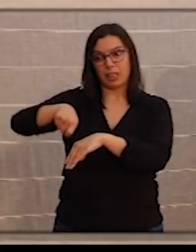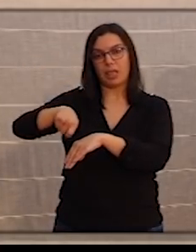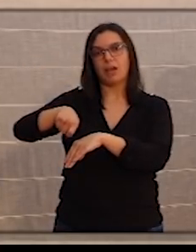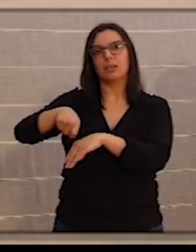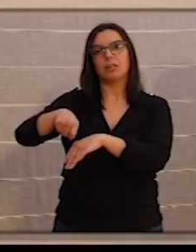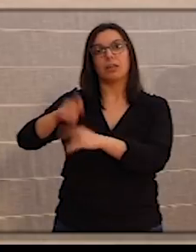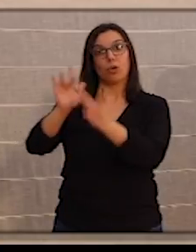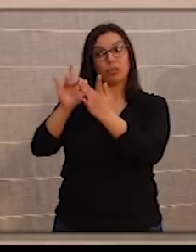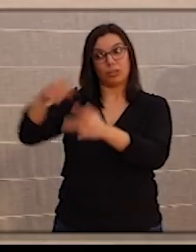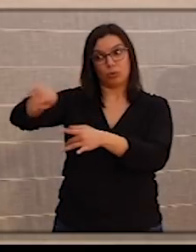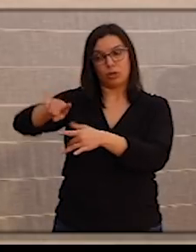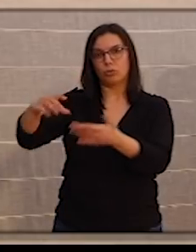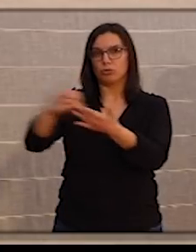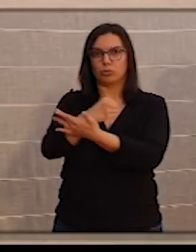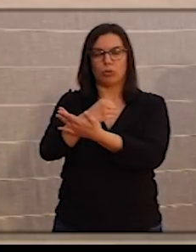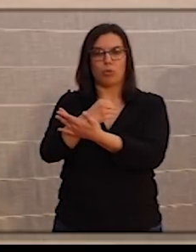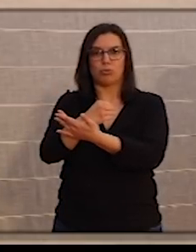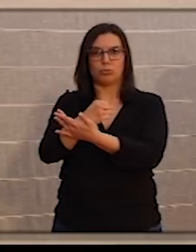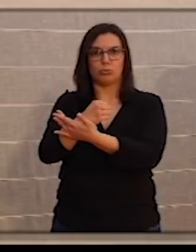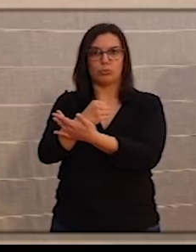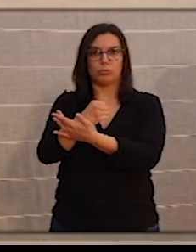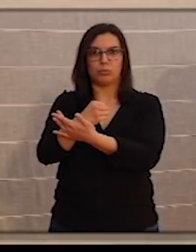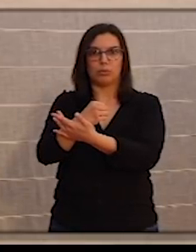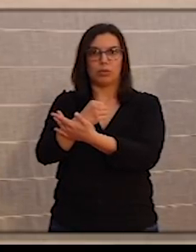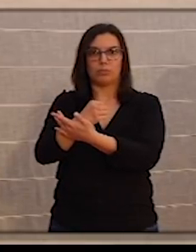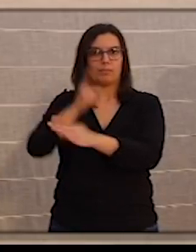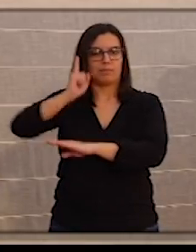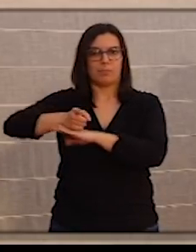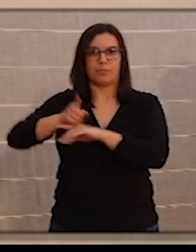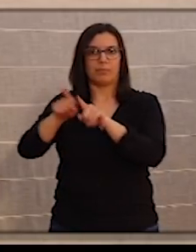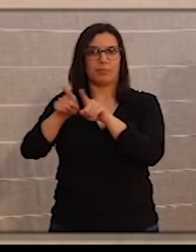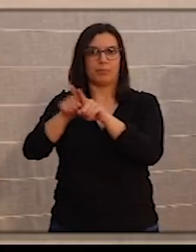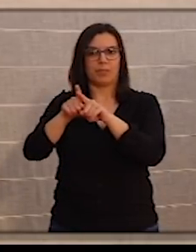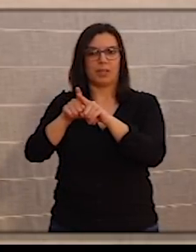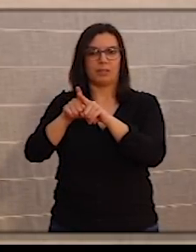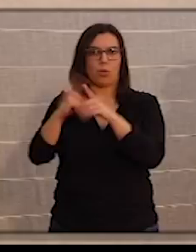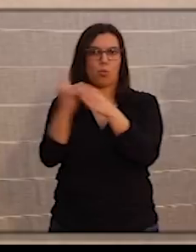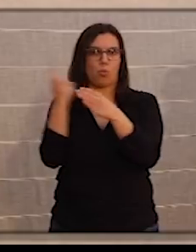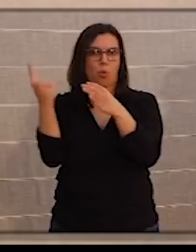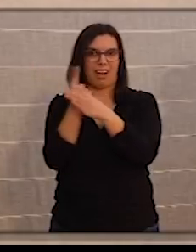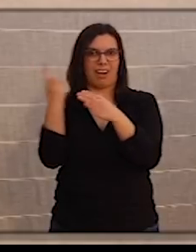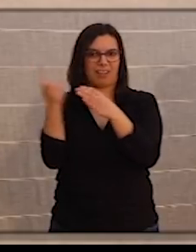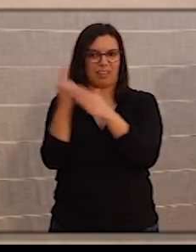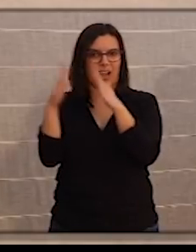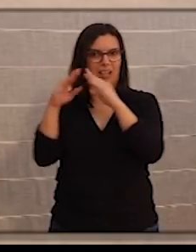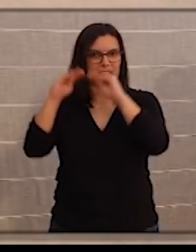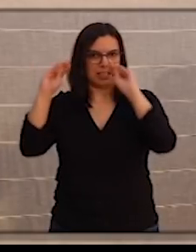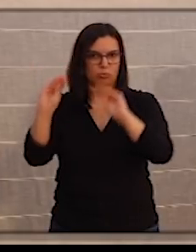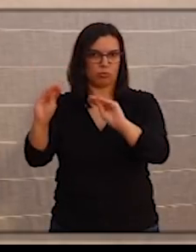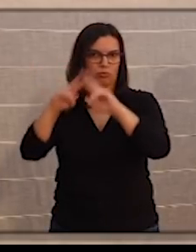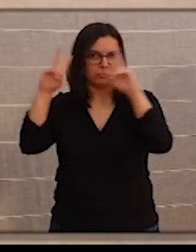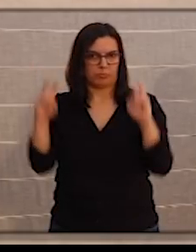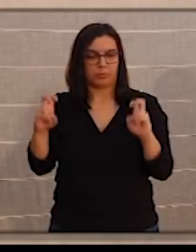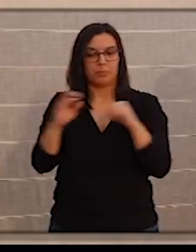se adoptó el criterio de que se quedaran en cuarentena en su propia casa. El